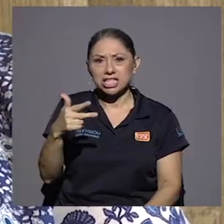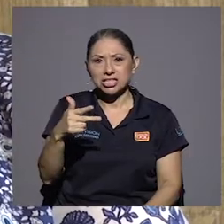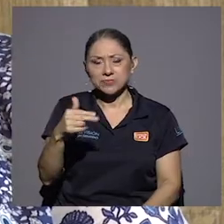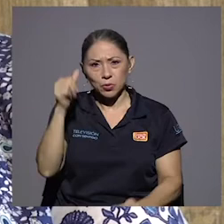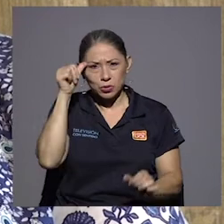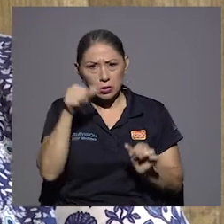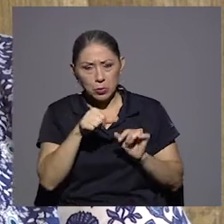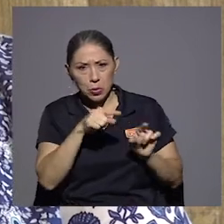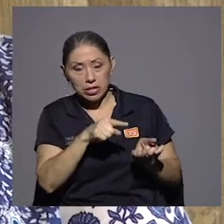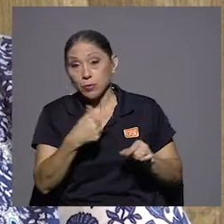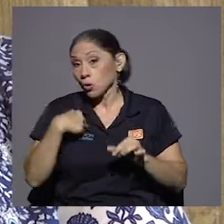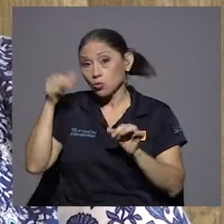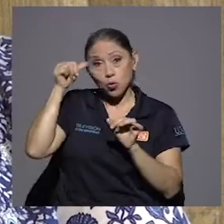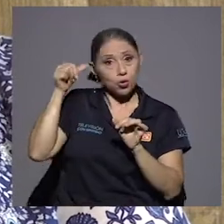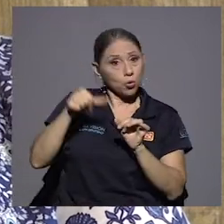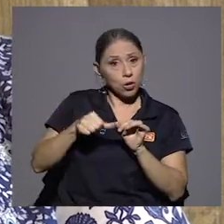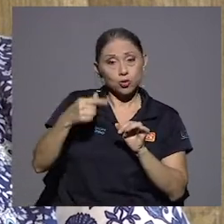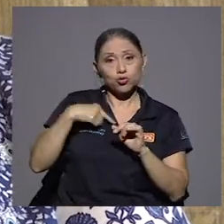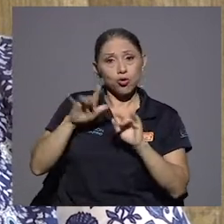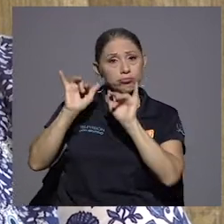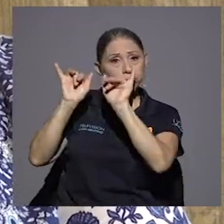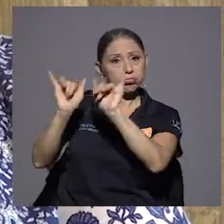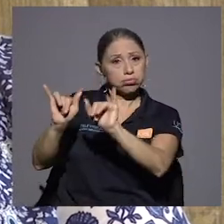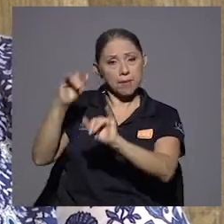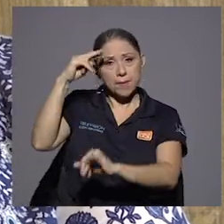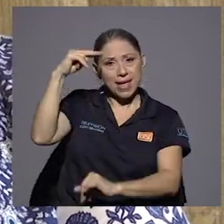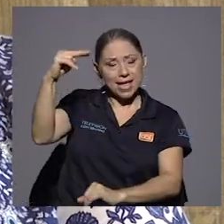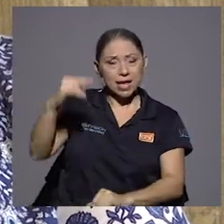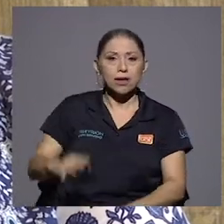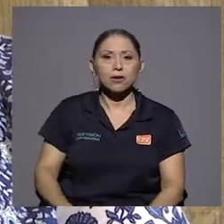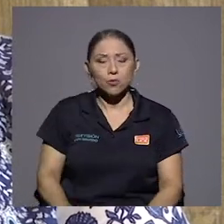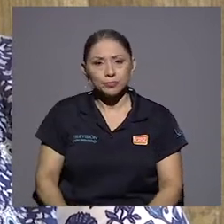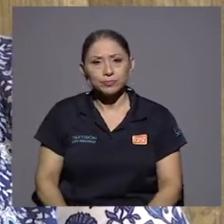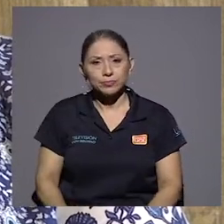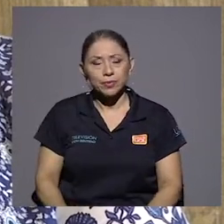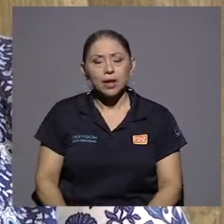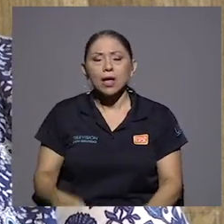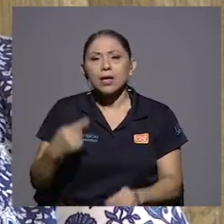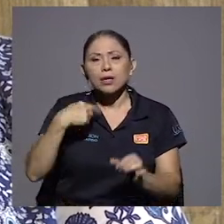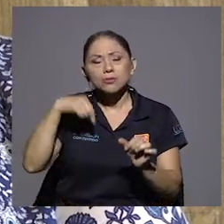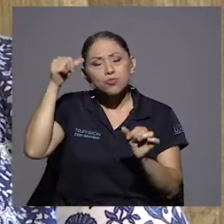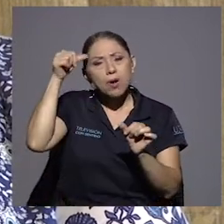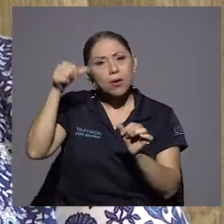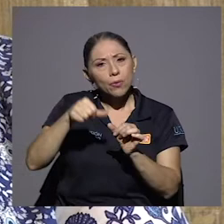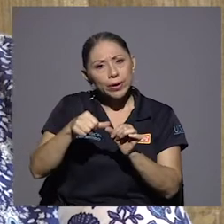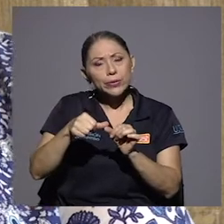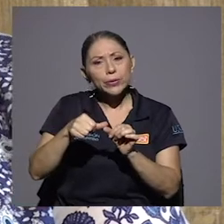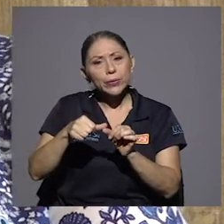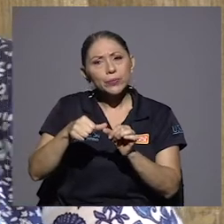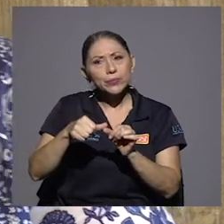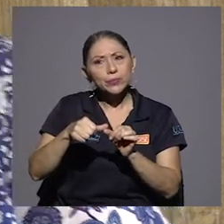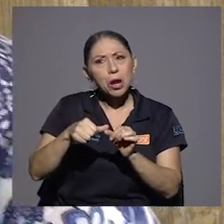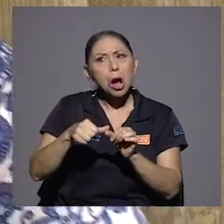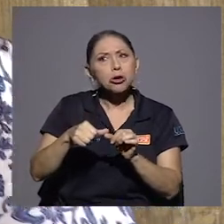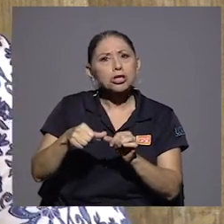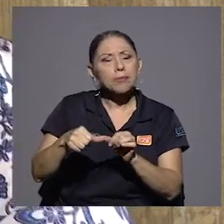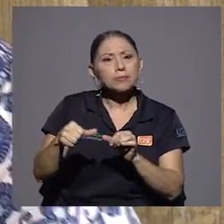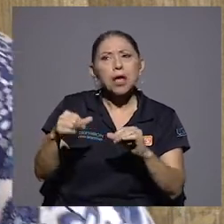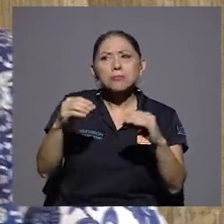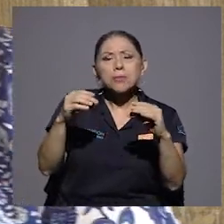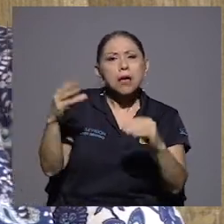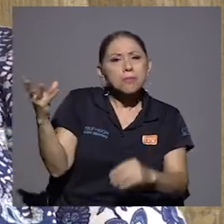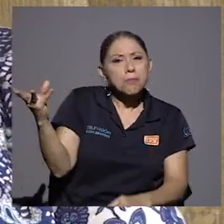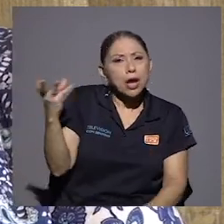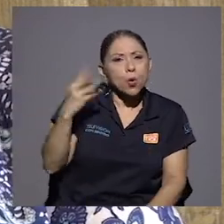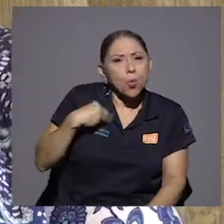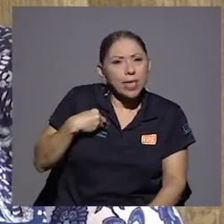recuerdo, yo estaba en México, ¿verdad? y me acuerdo que, me cuentan una anécdota, yo no